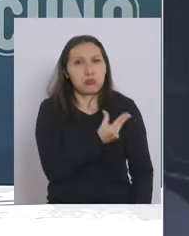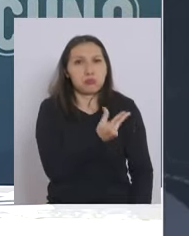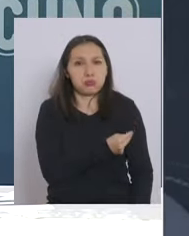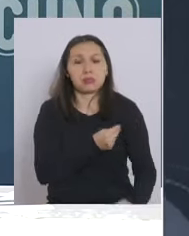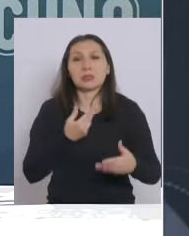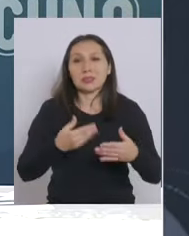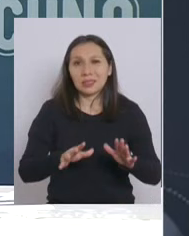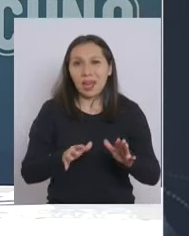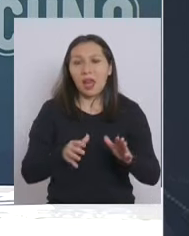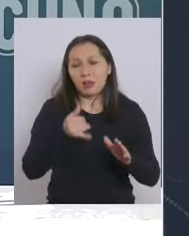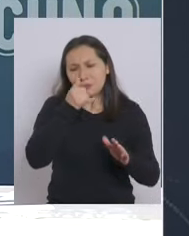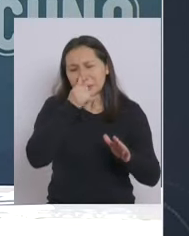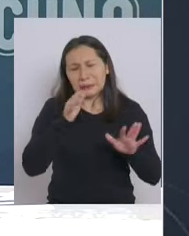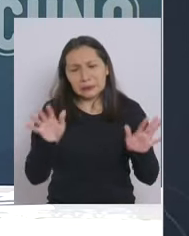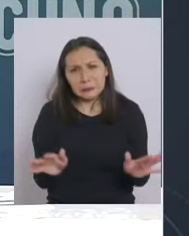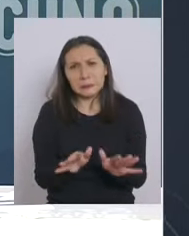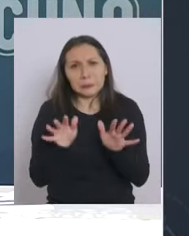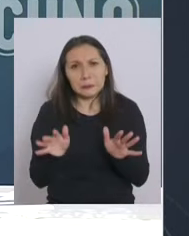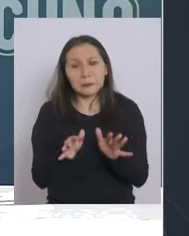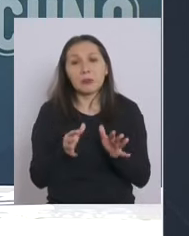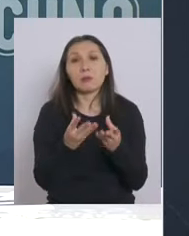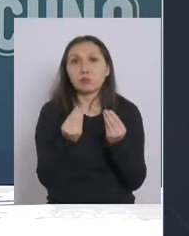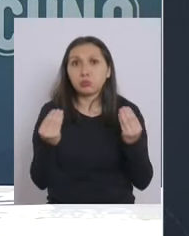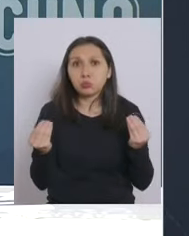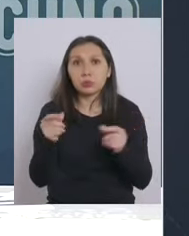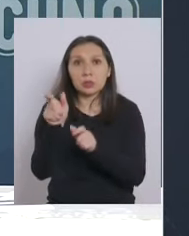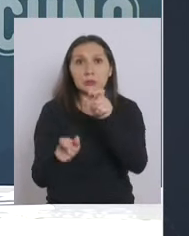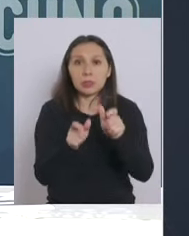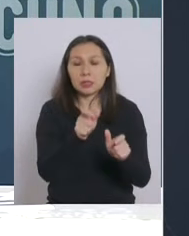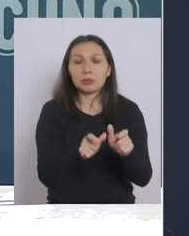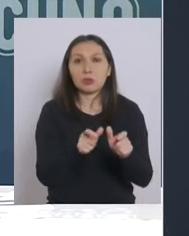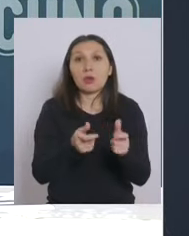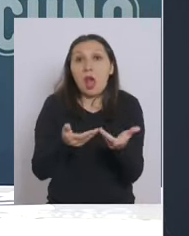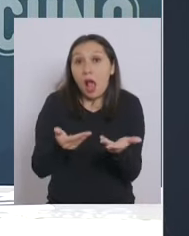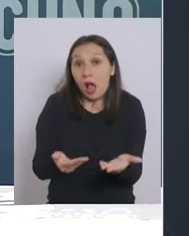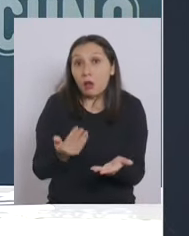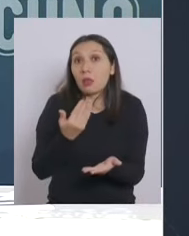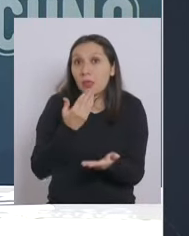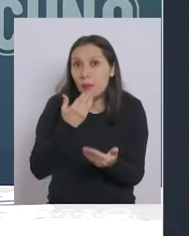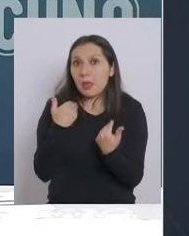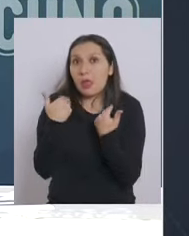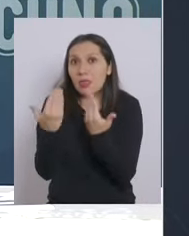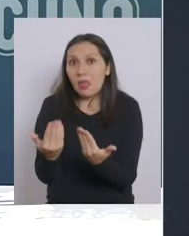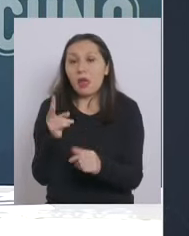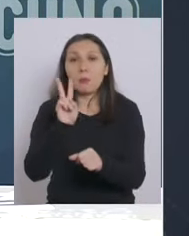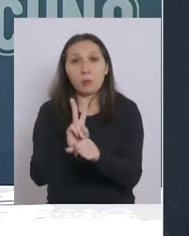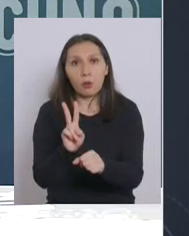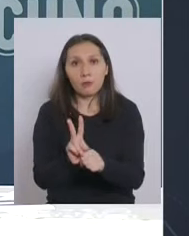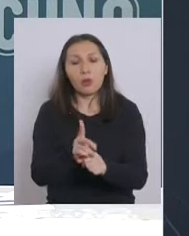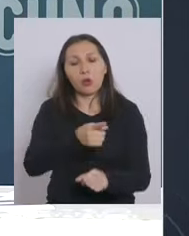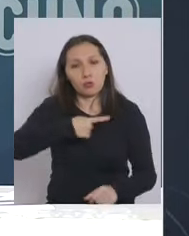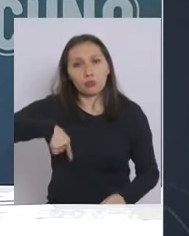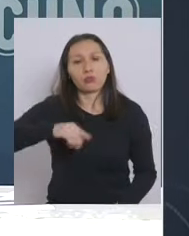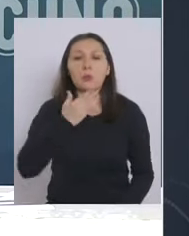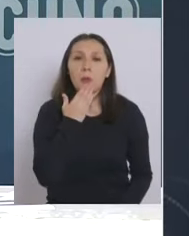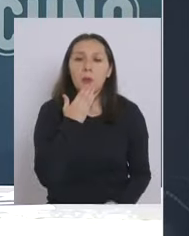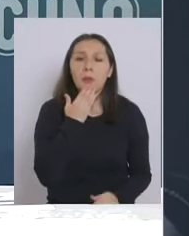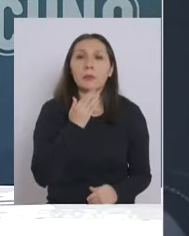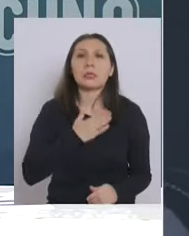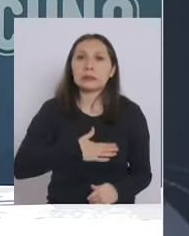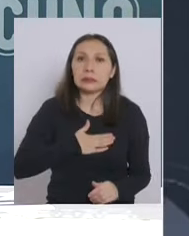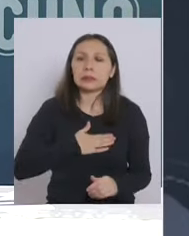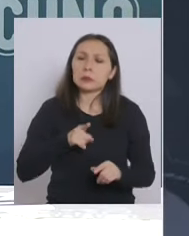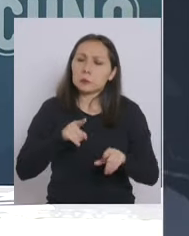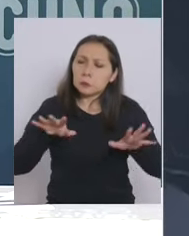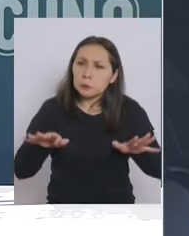mucho esfuerzo a muchas personas y ahora también a los profesores nosotros también esperamos que ellos